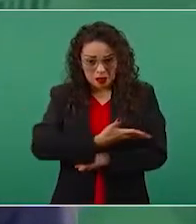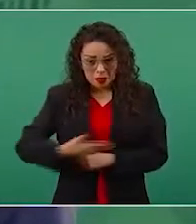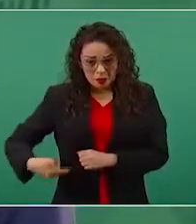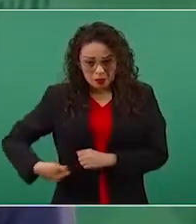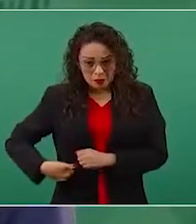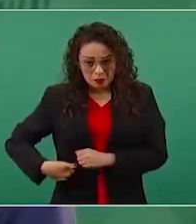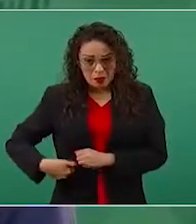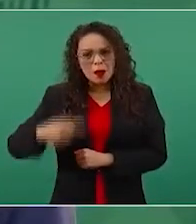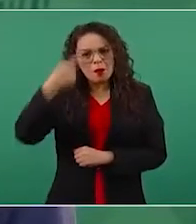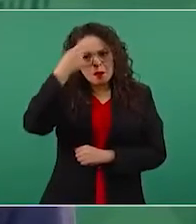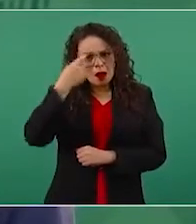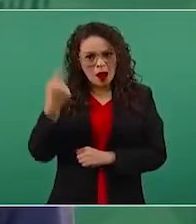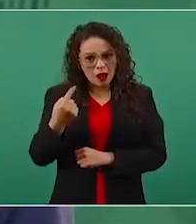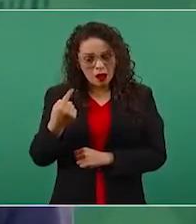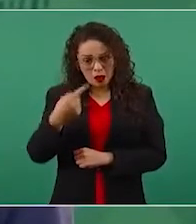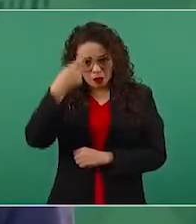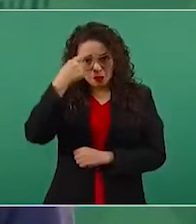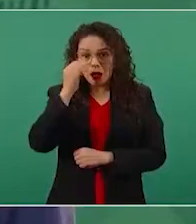corrupción